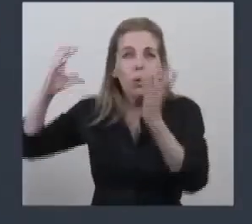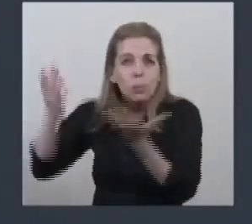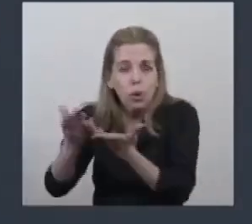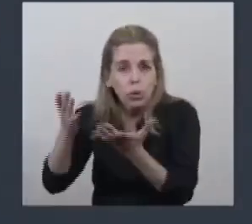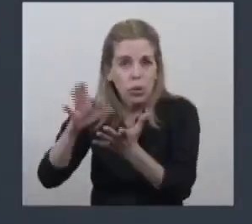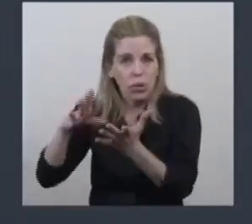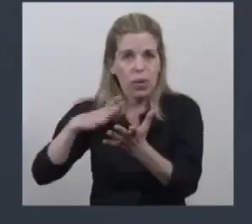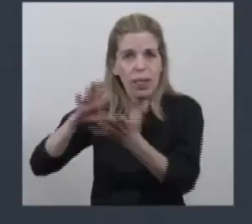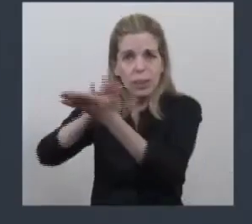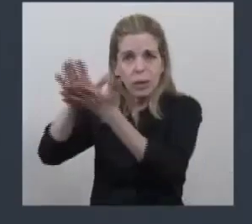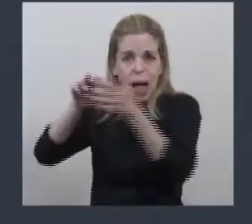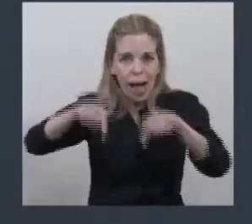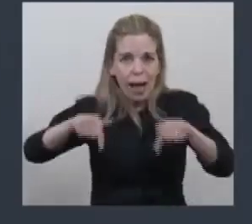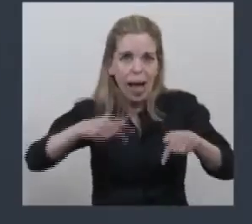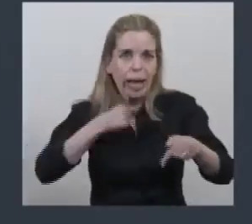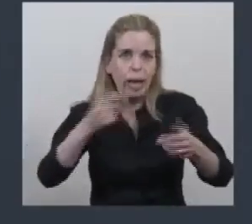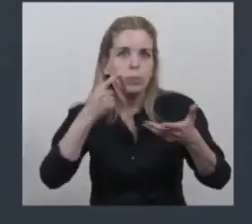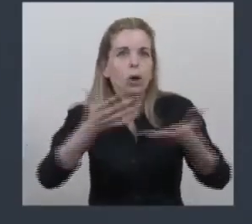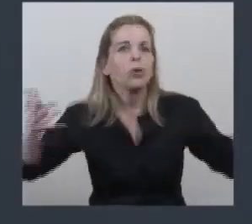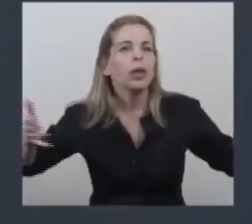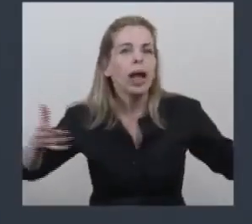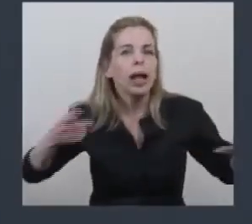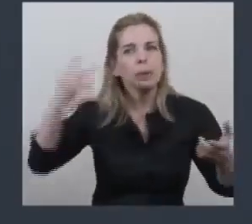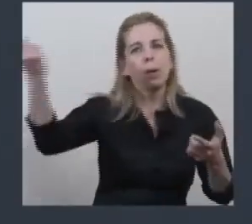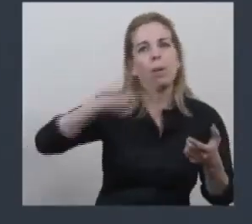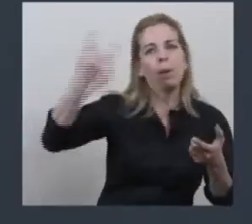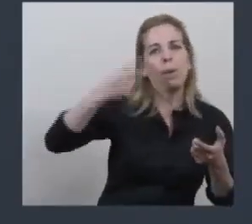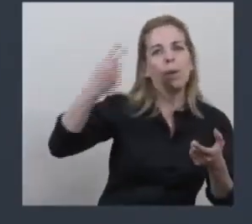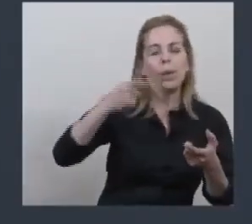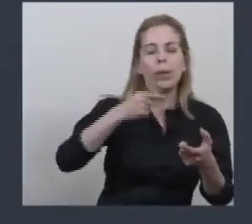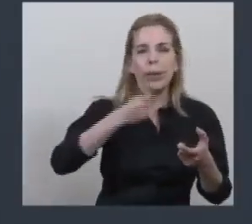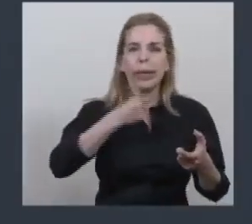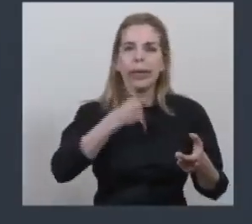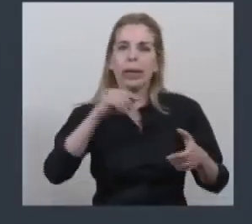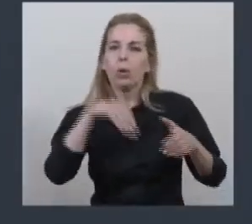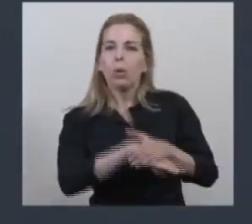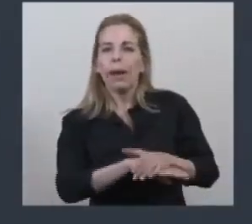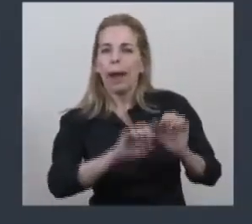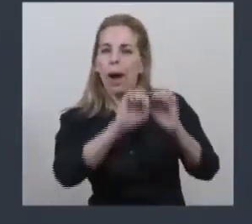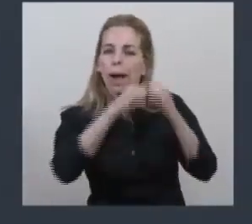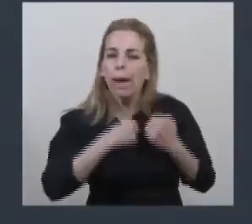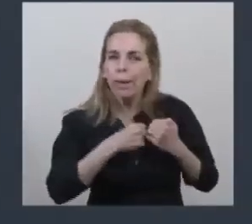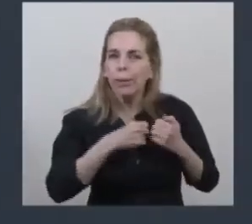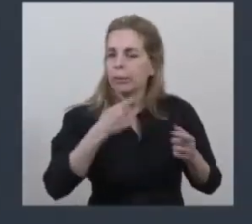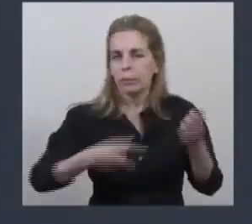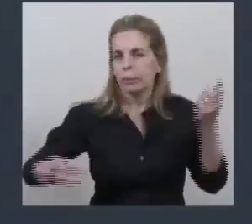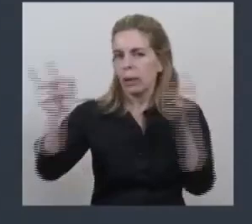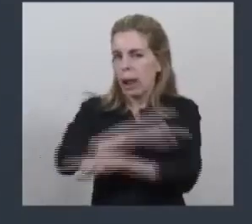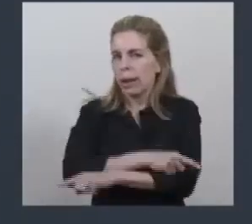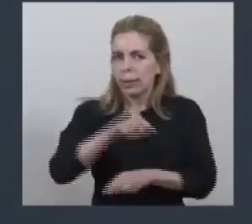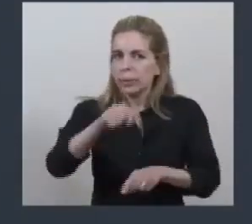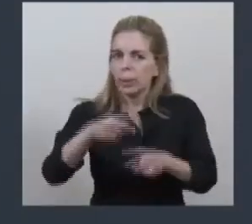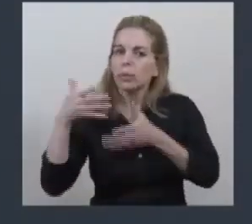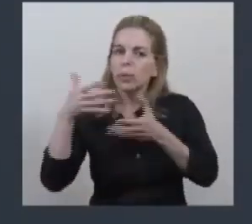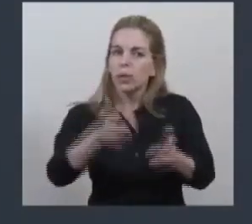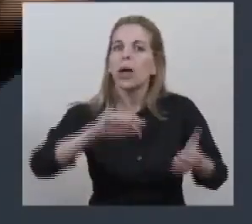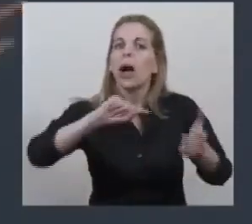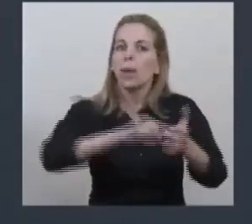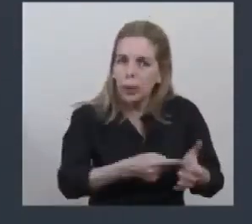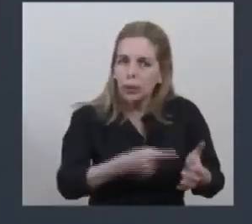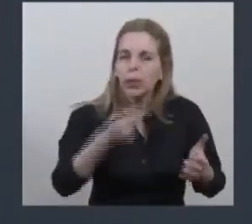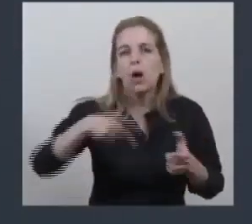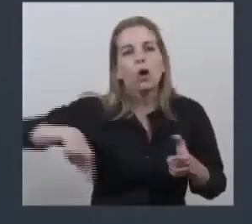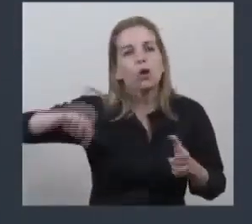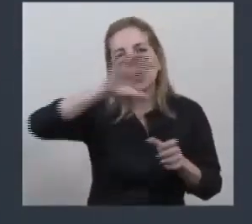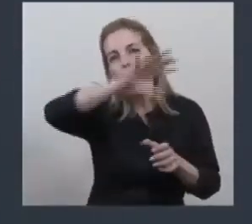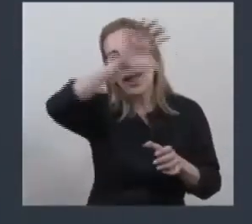uno lo muestra lo acusan de ocultar. Me parece que es un poquito al revés. Así que vamos a colaborar con la ciudad de Buenos Aires y con todas las